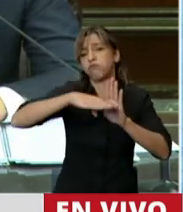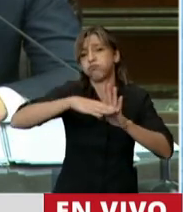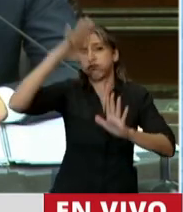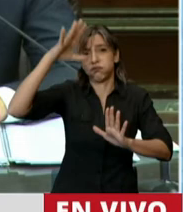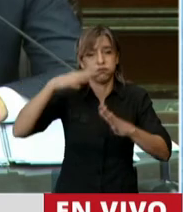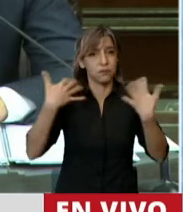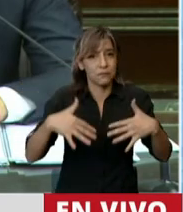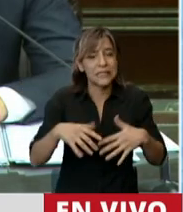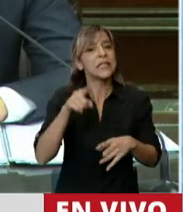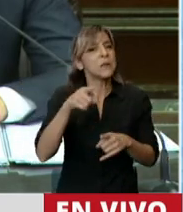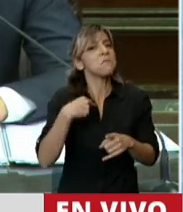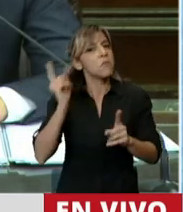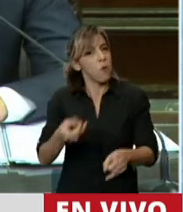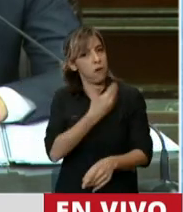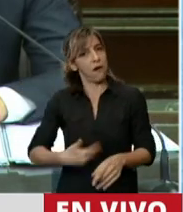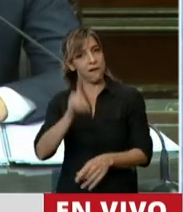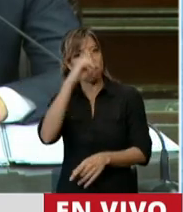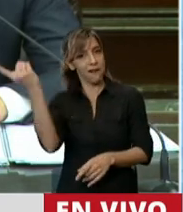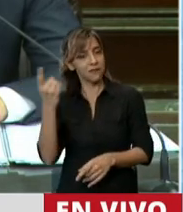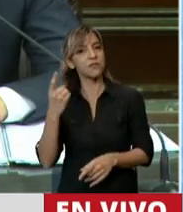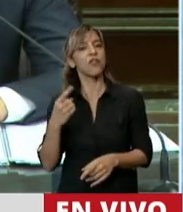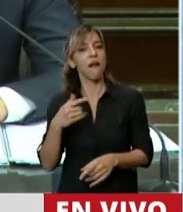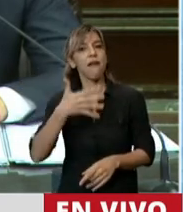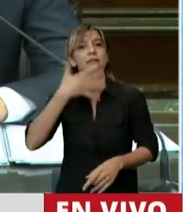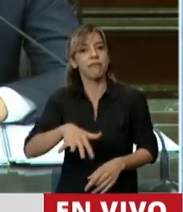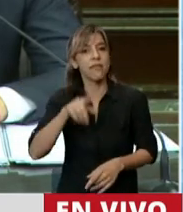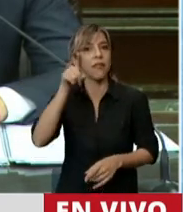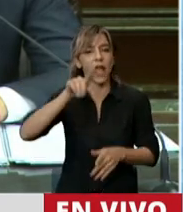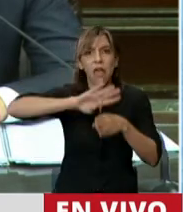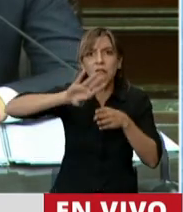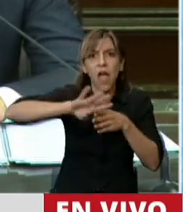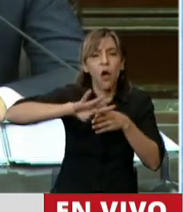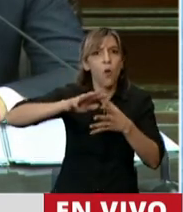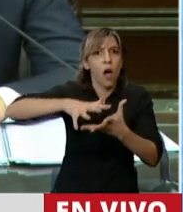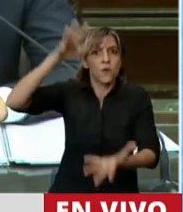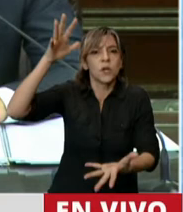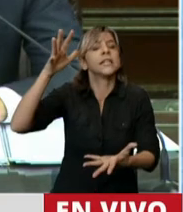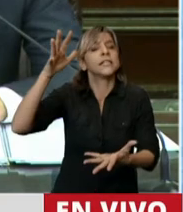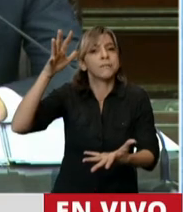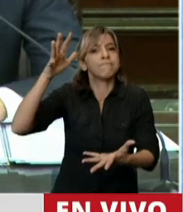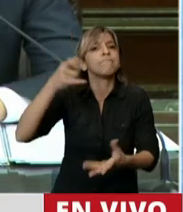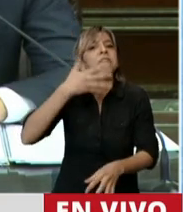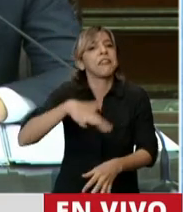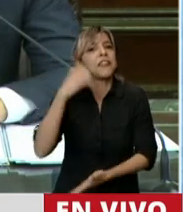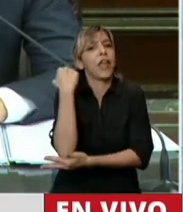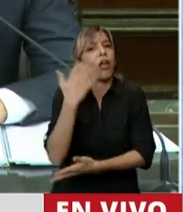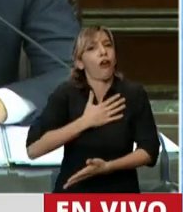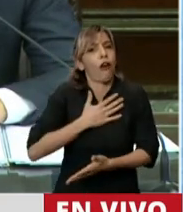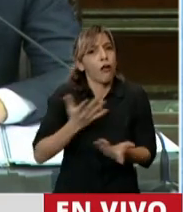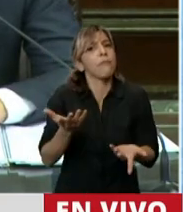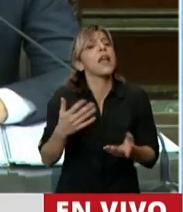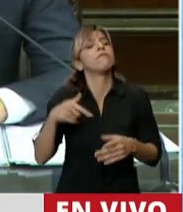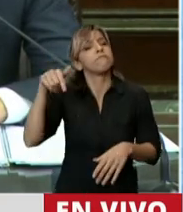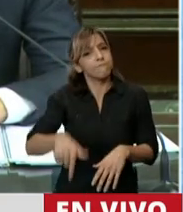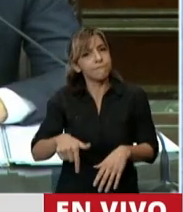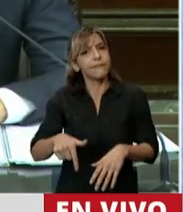Nacional, justamente por entender la situación financiera por la que estamos pasando, 2.500 millones de